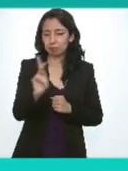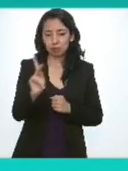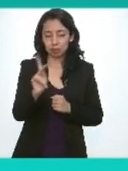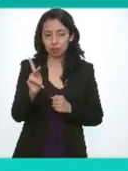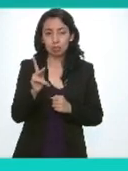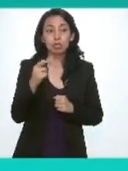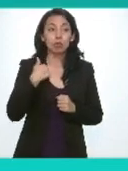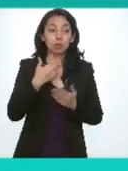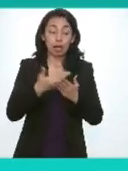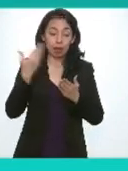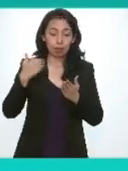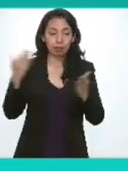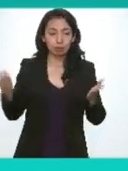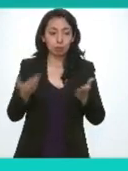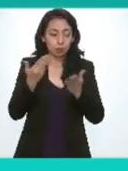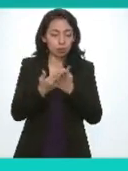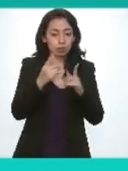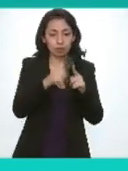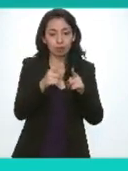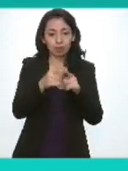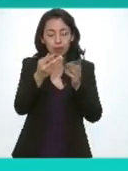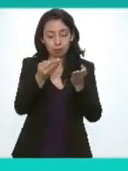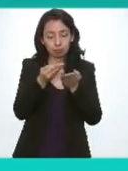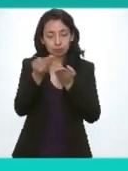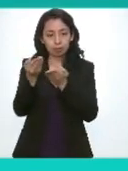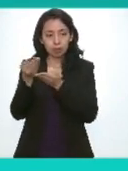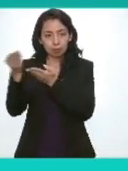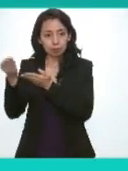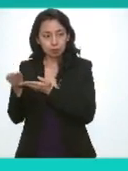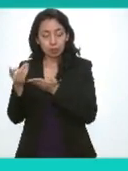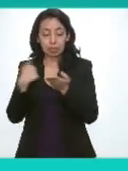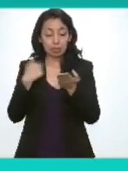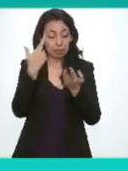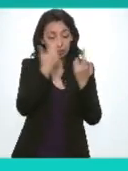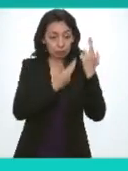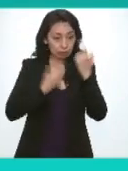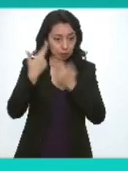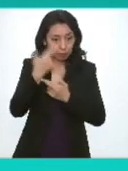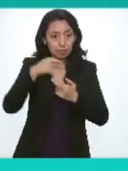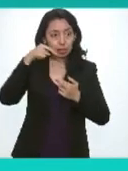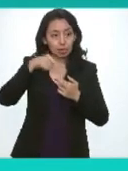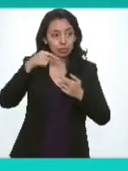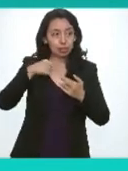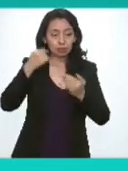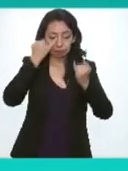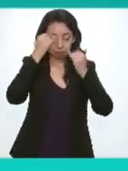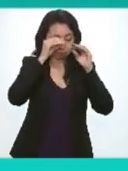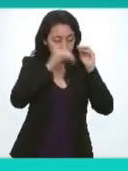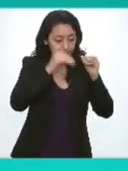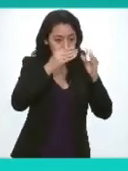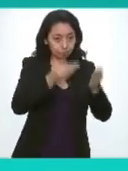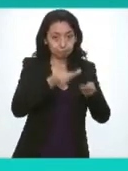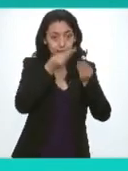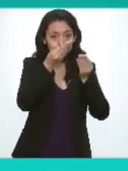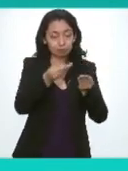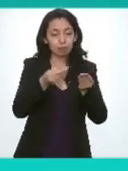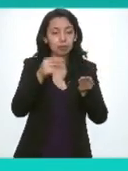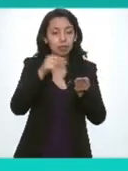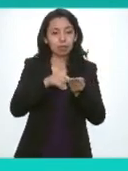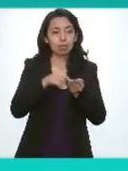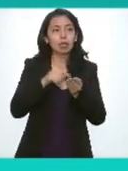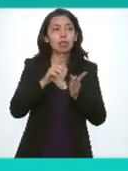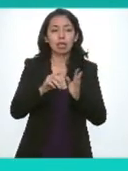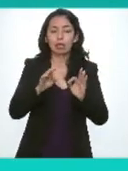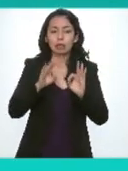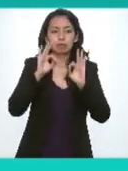una de las propuestas que se reciben se realizan dentro de las comisiones del sistema puedan